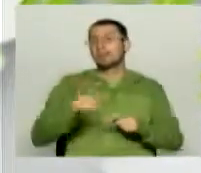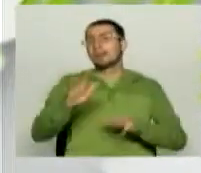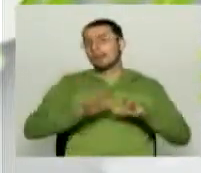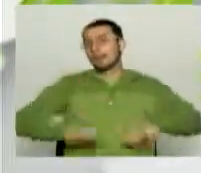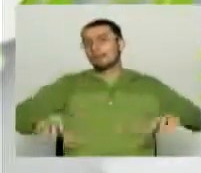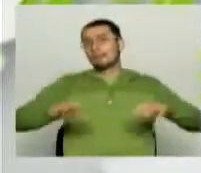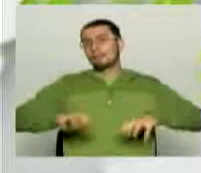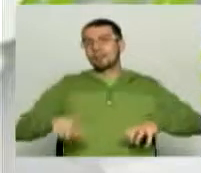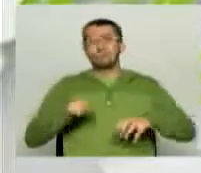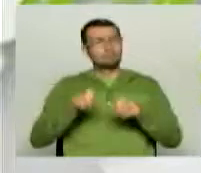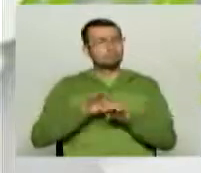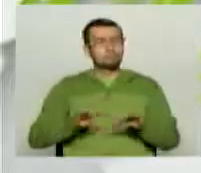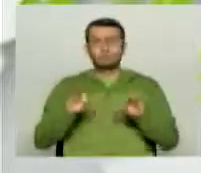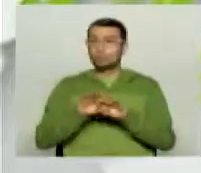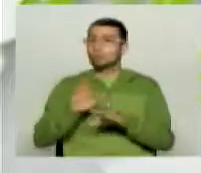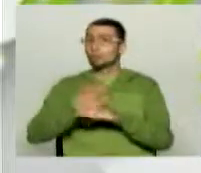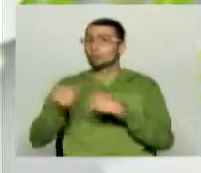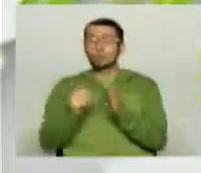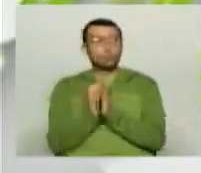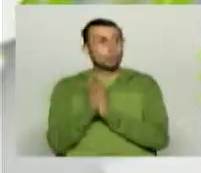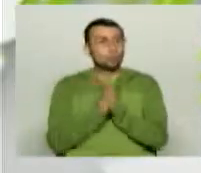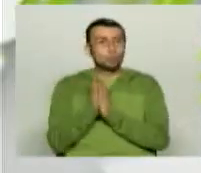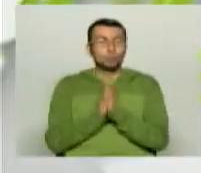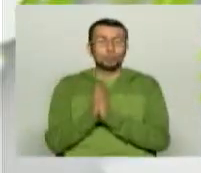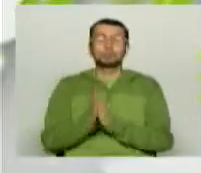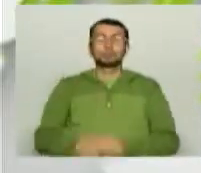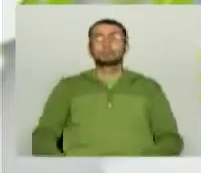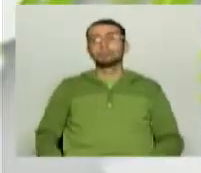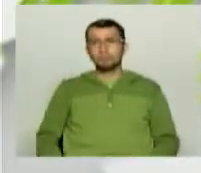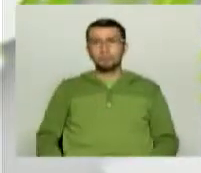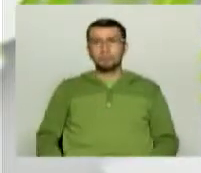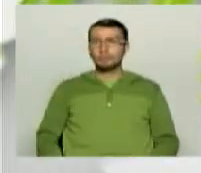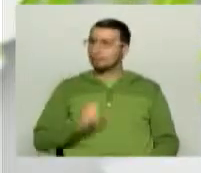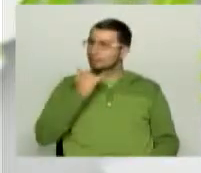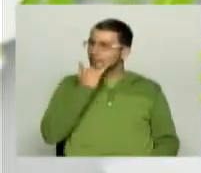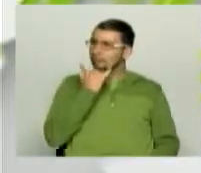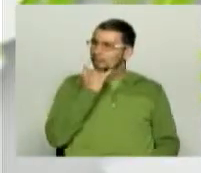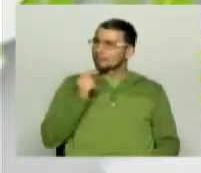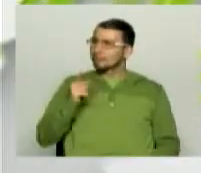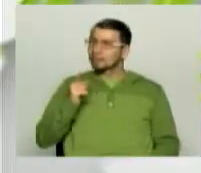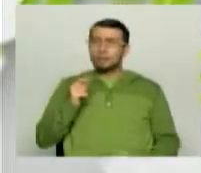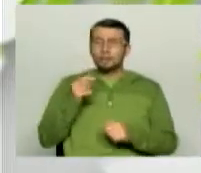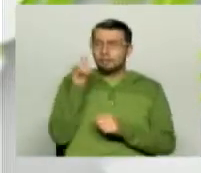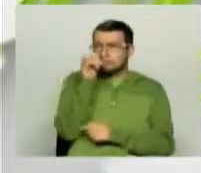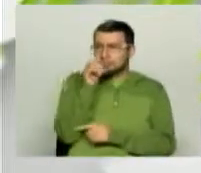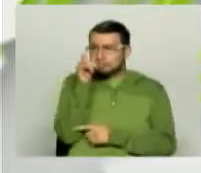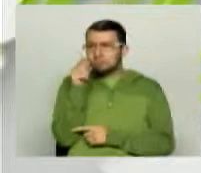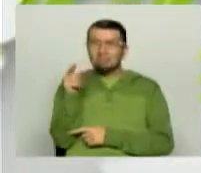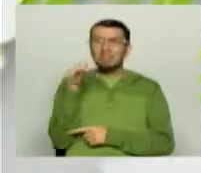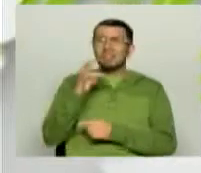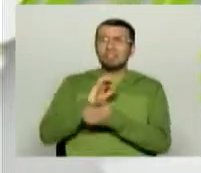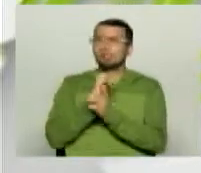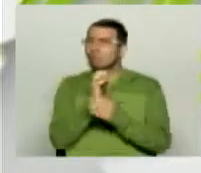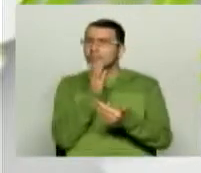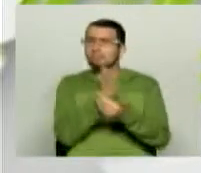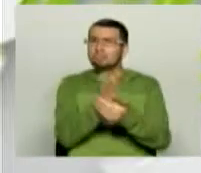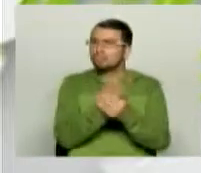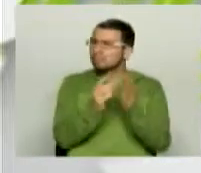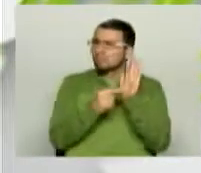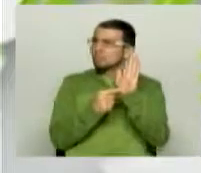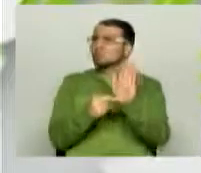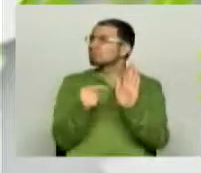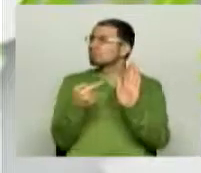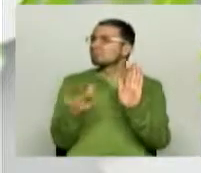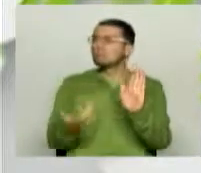que les tiene paralizado a medio mundo. Bueno Juan Harvey, ¿y cuál precisamente es ese cubrimiento que viene realizando el canal de este importante certamen deportivo?